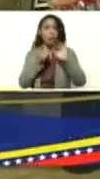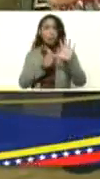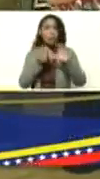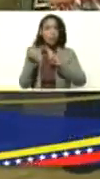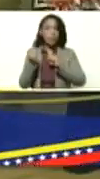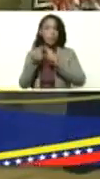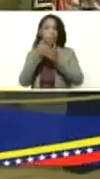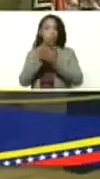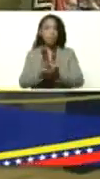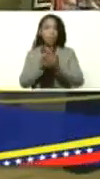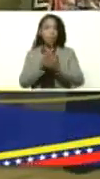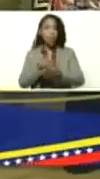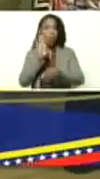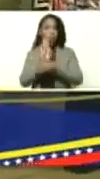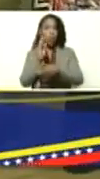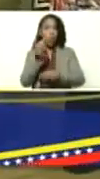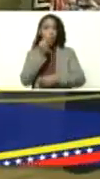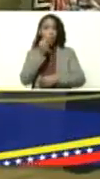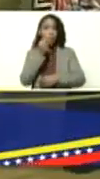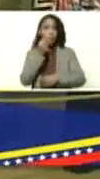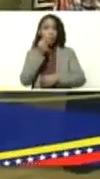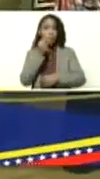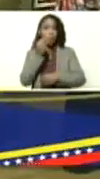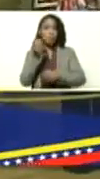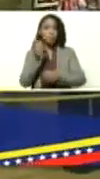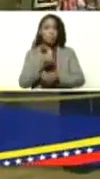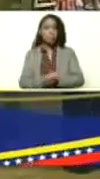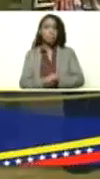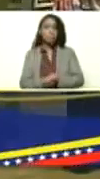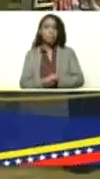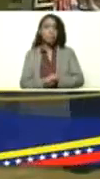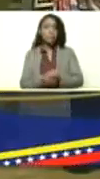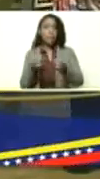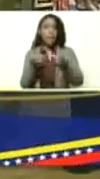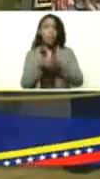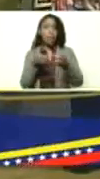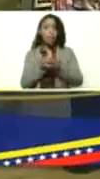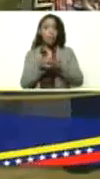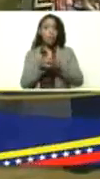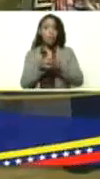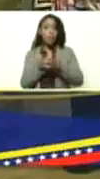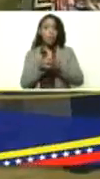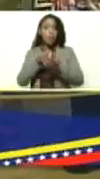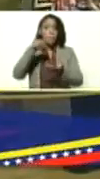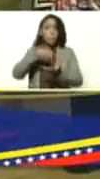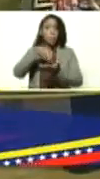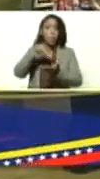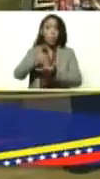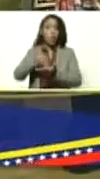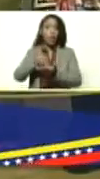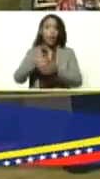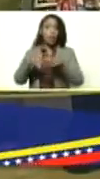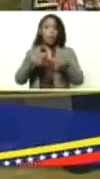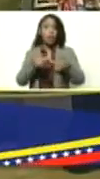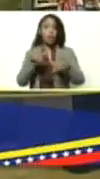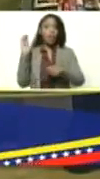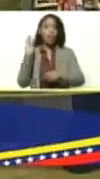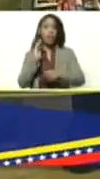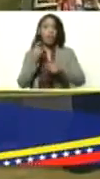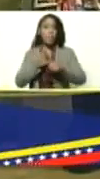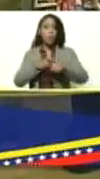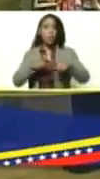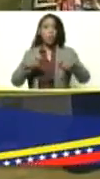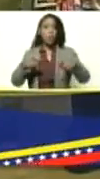kilogramos de proteína animal de consumo per cápita. Y el sector de cabras y ovejas es un sector que ha venido creciendo